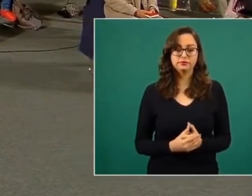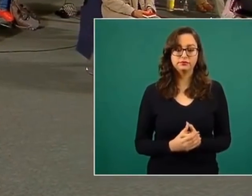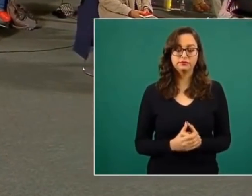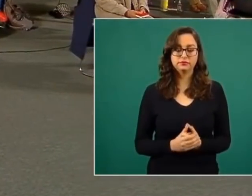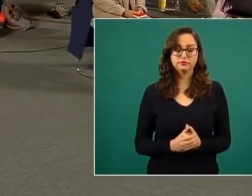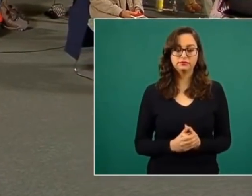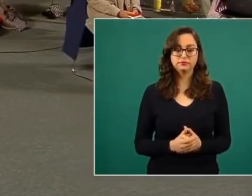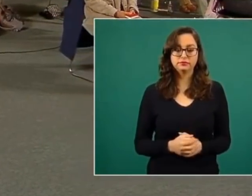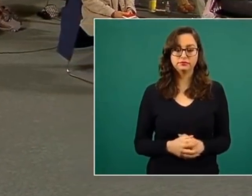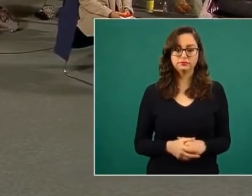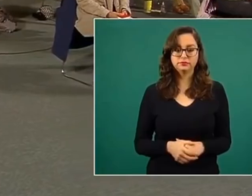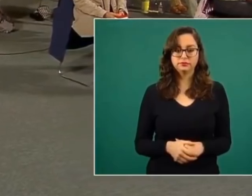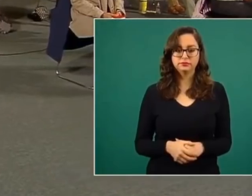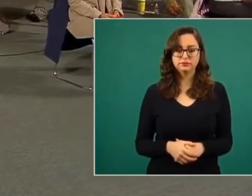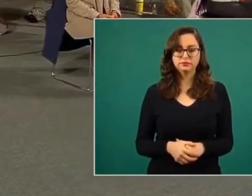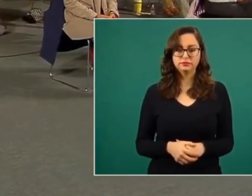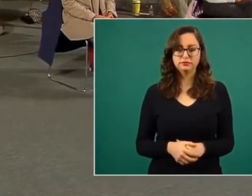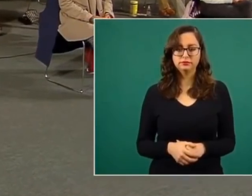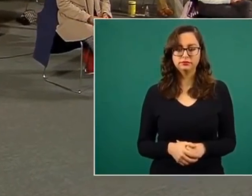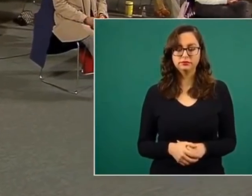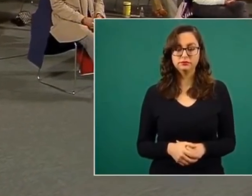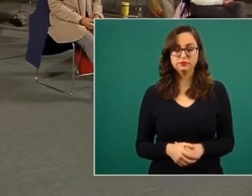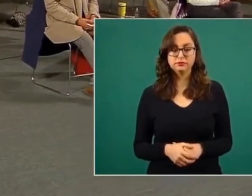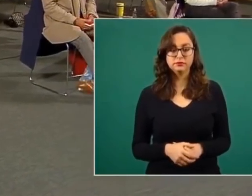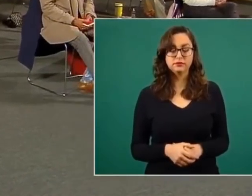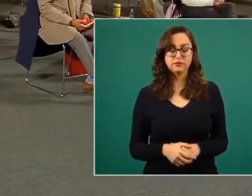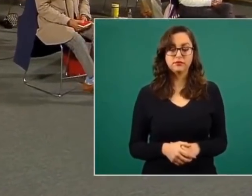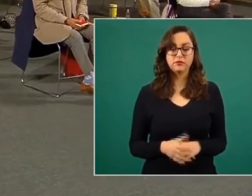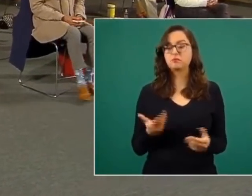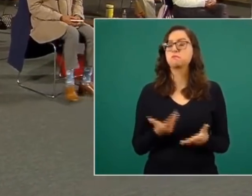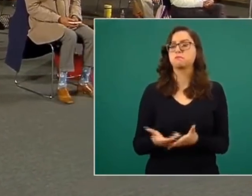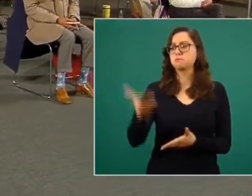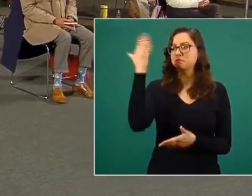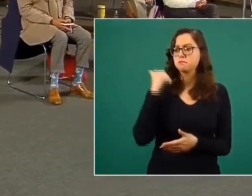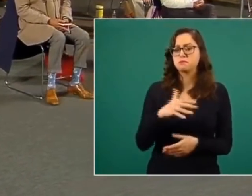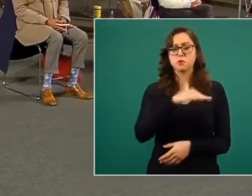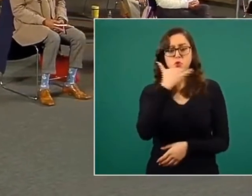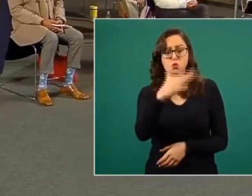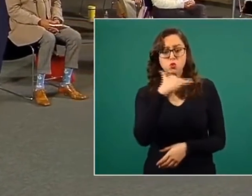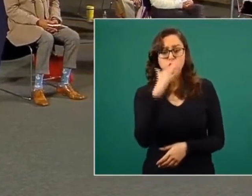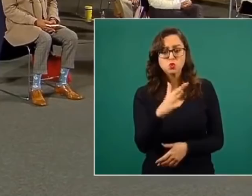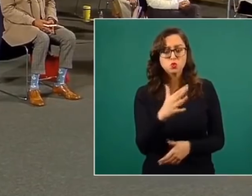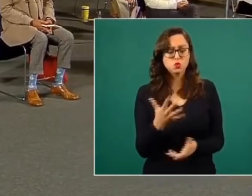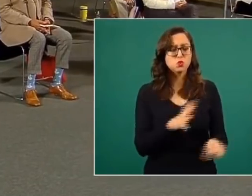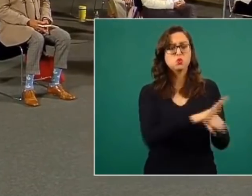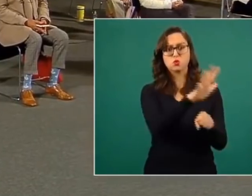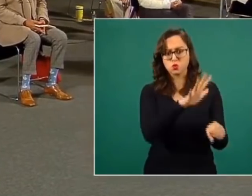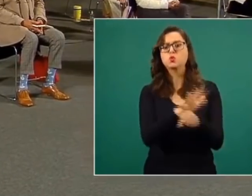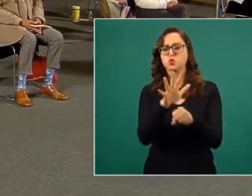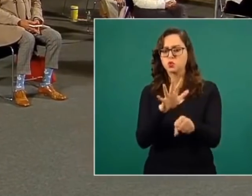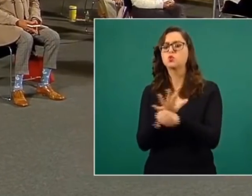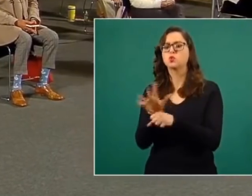No se conocían casos de corrupción. No se daban a conocer, sino